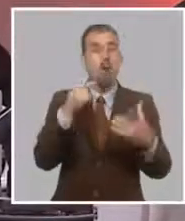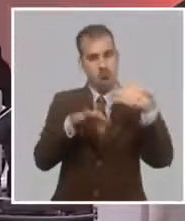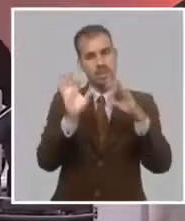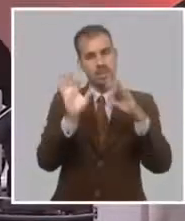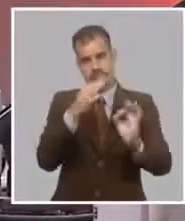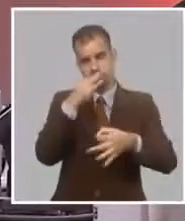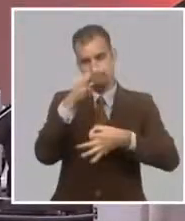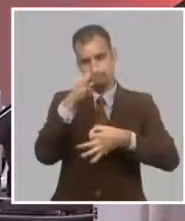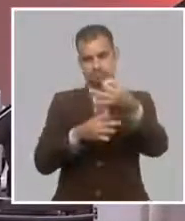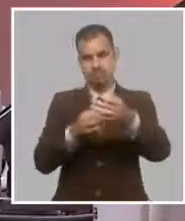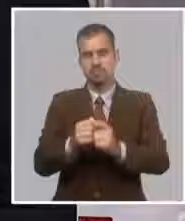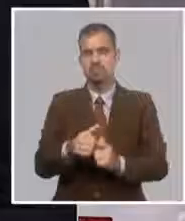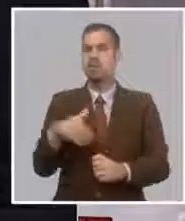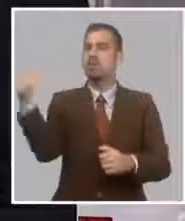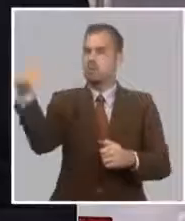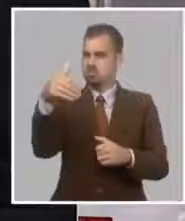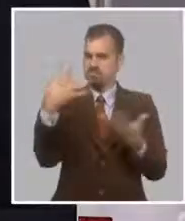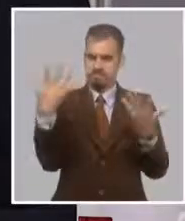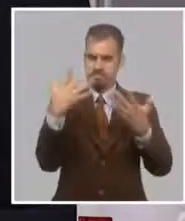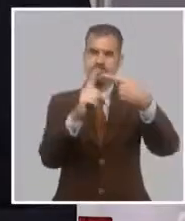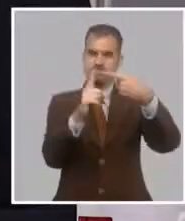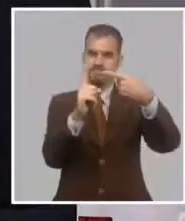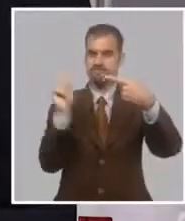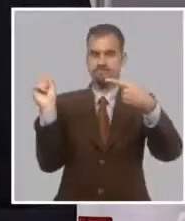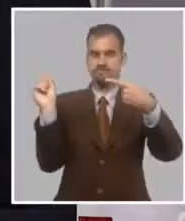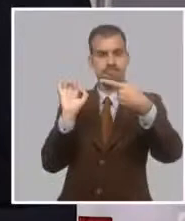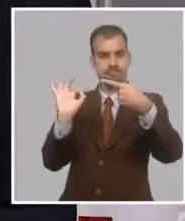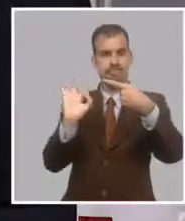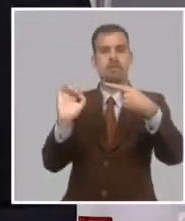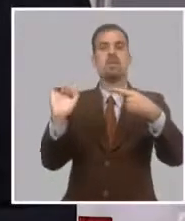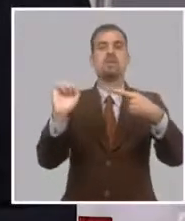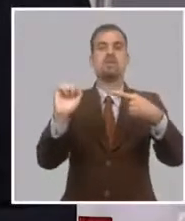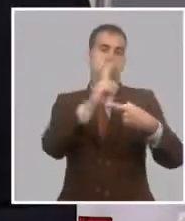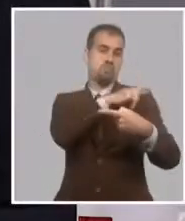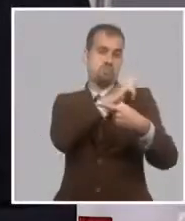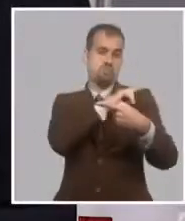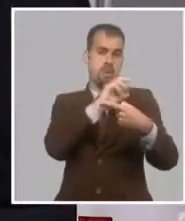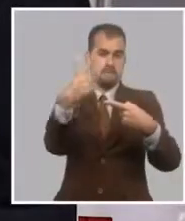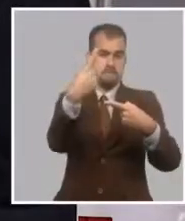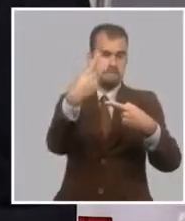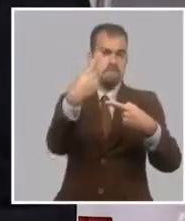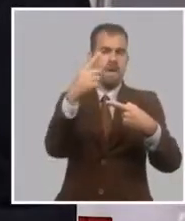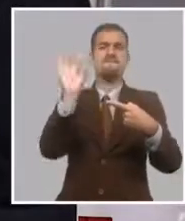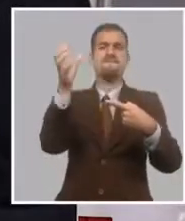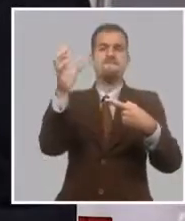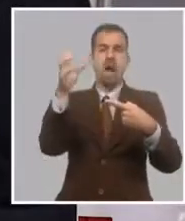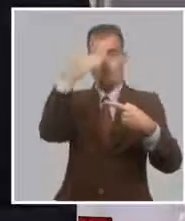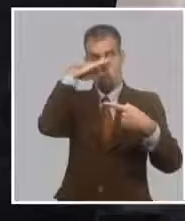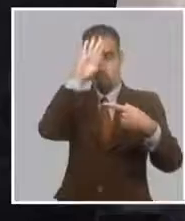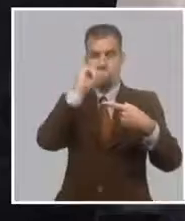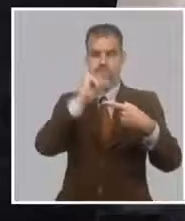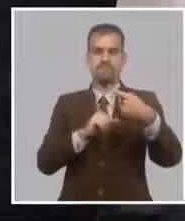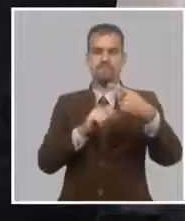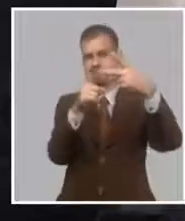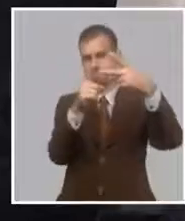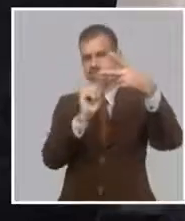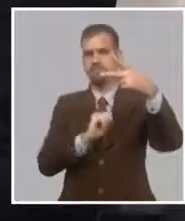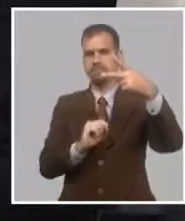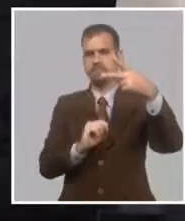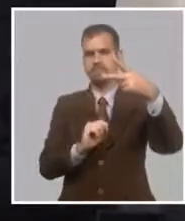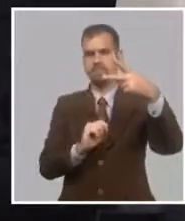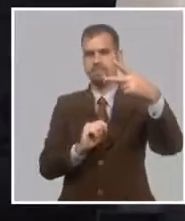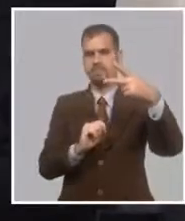compartiendo con el compañero Francisco Mayor Borelense, vicepresidente primero del Banco Central de Cuba, la compañera Leicí Pereira León,